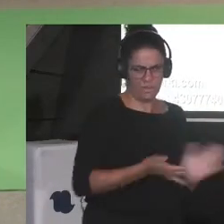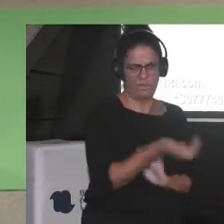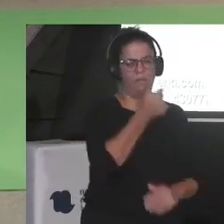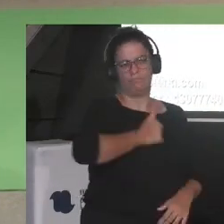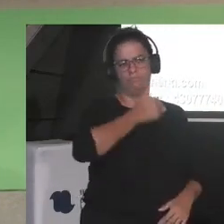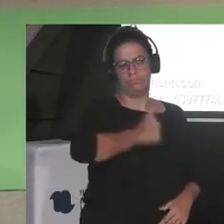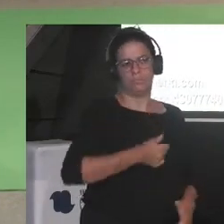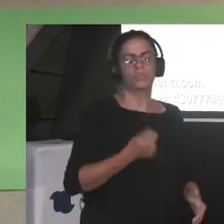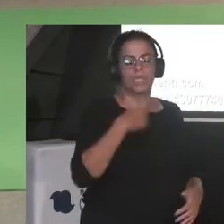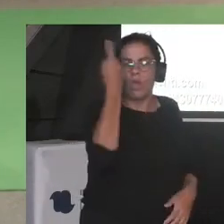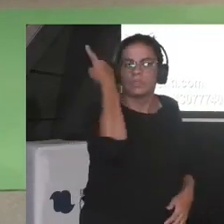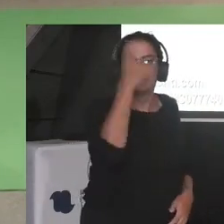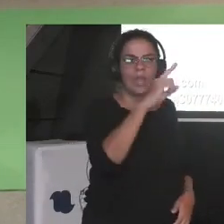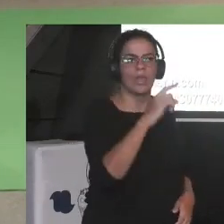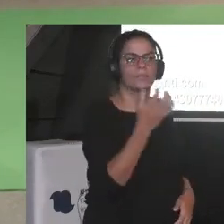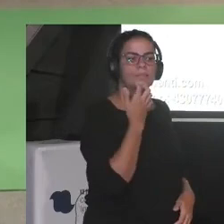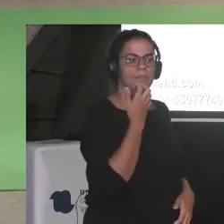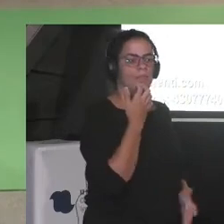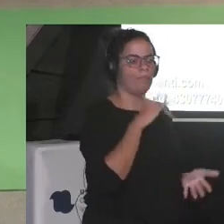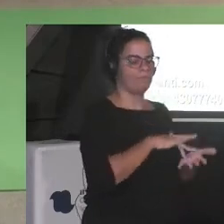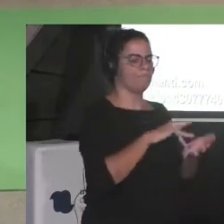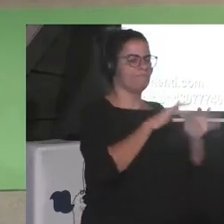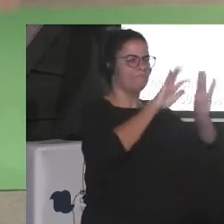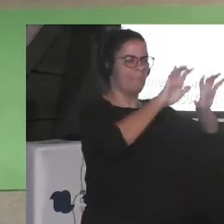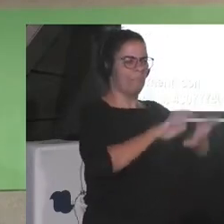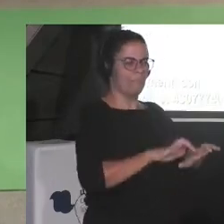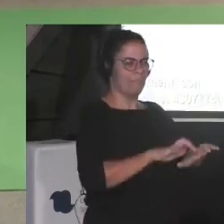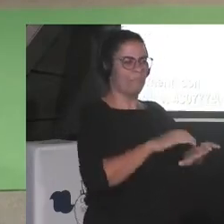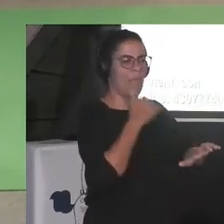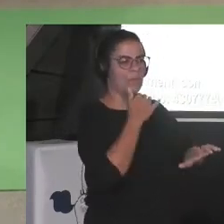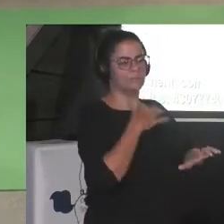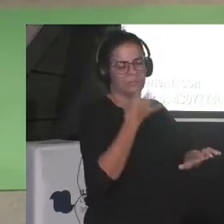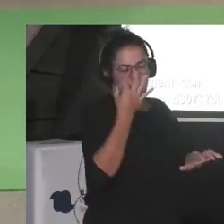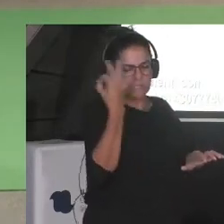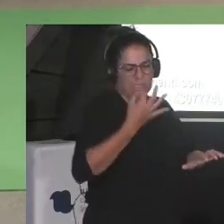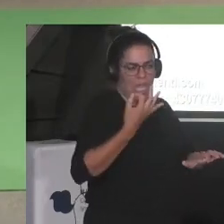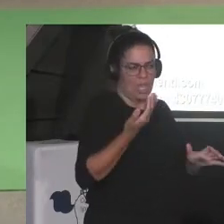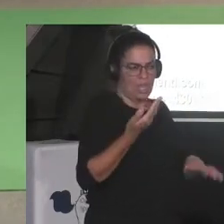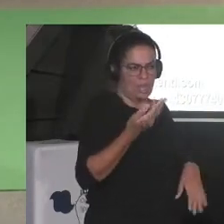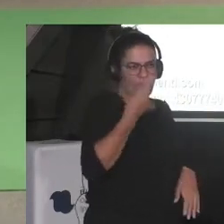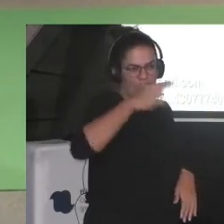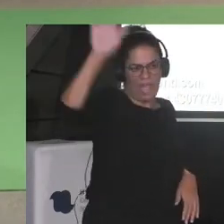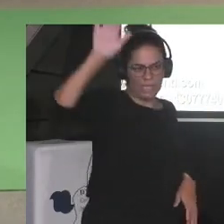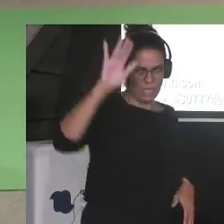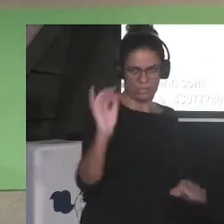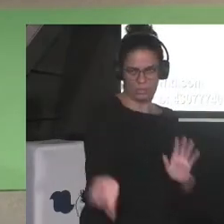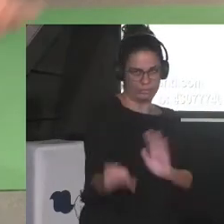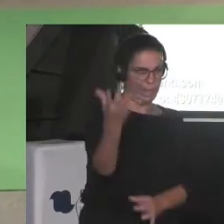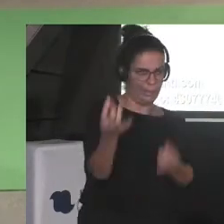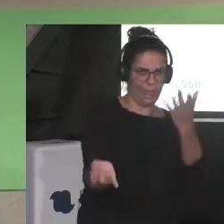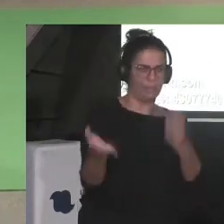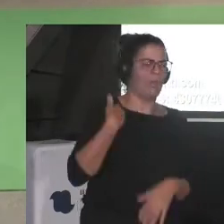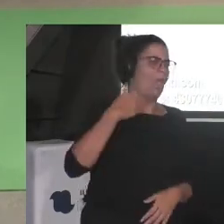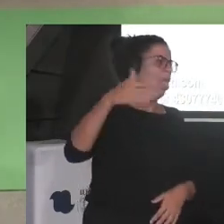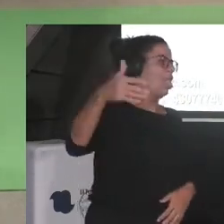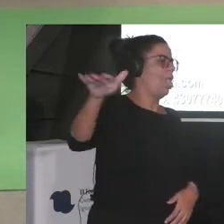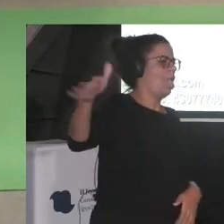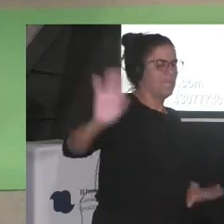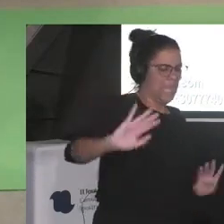puedes escribir algo que puede hacer bueno van a aparecer los fachas pero bueno ya te los espantas como moscas